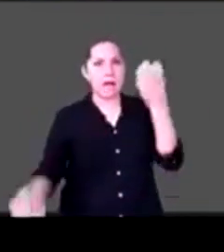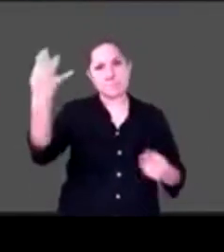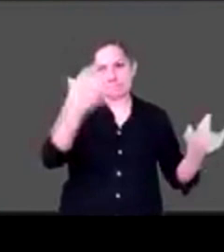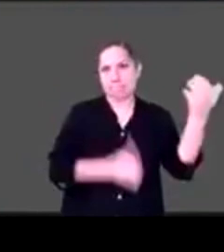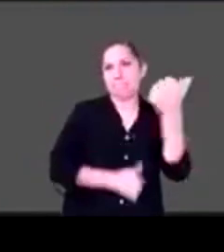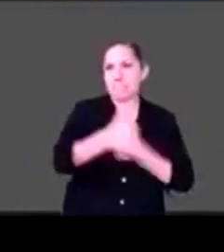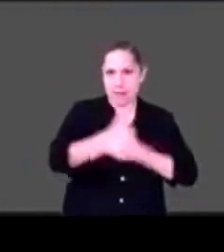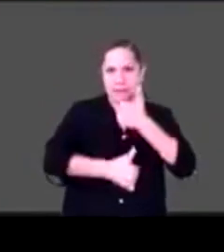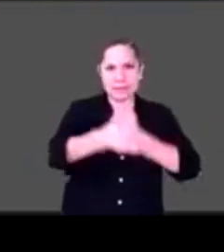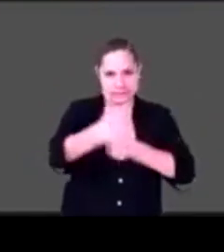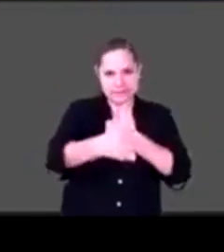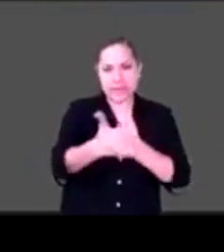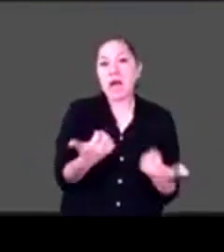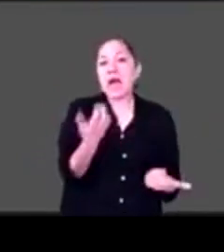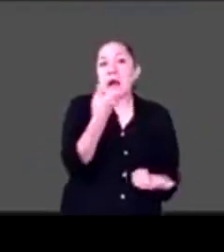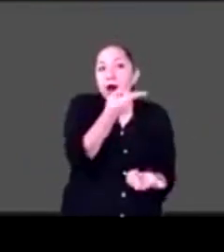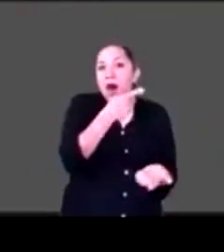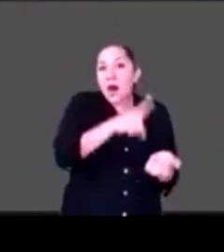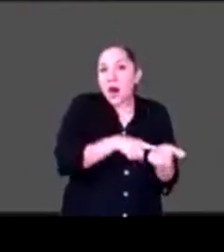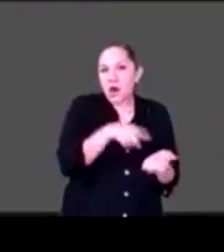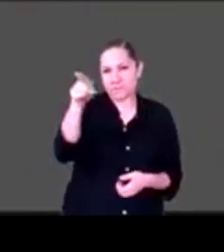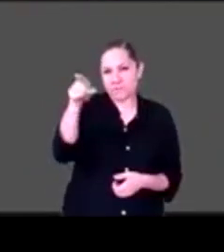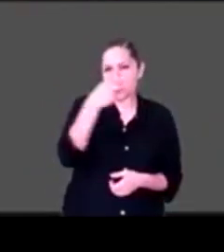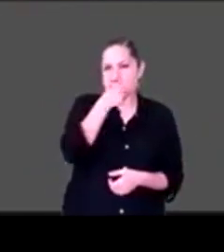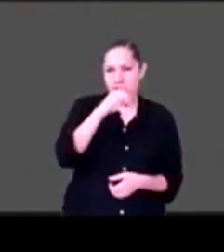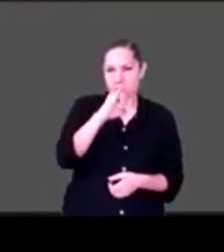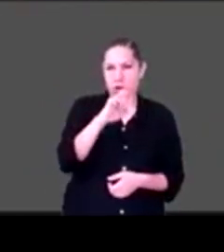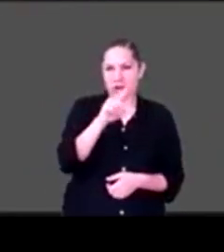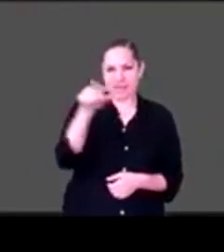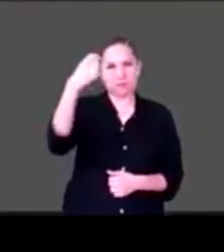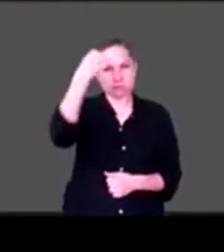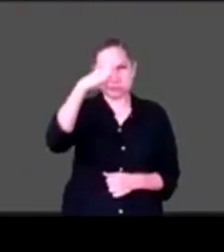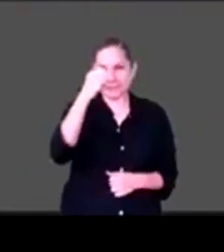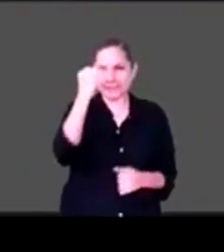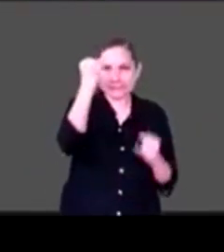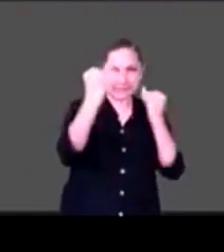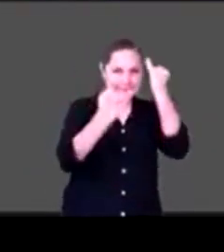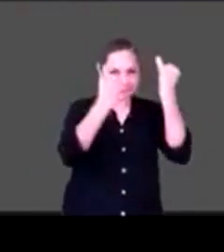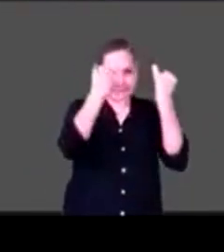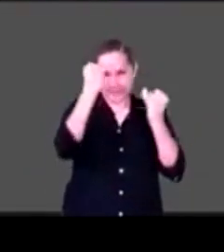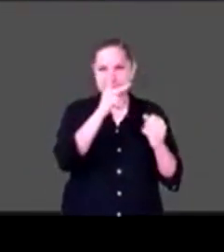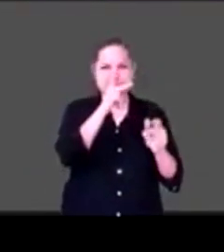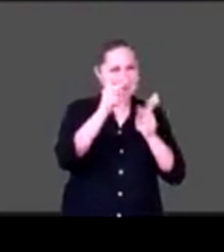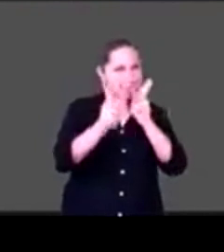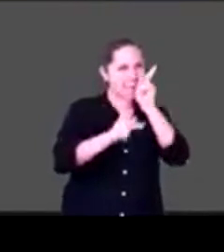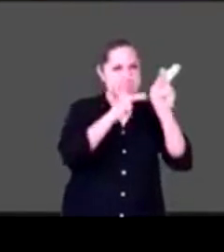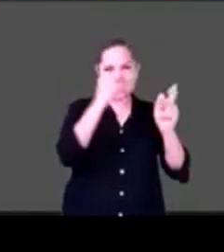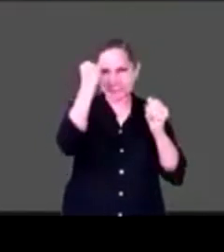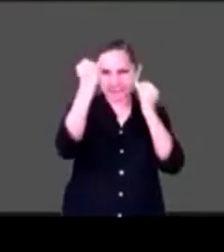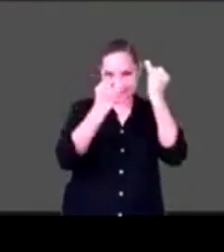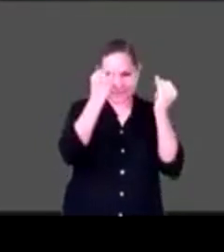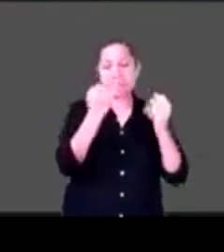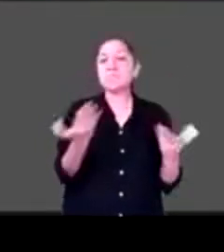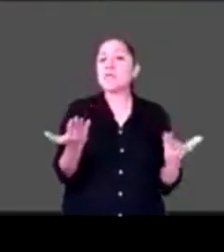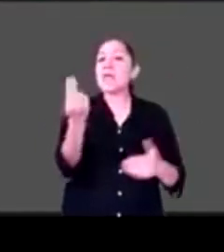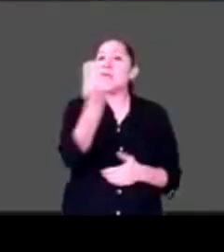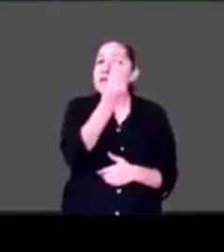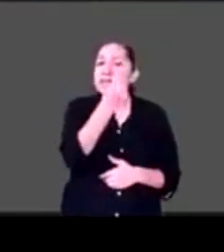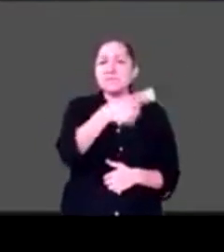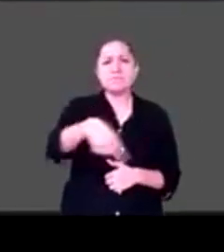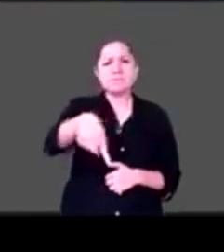mucho cariño, es un experto en improvisación. Yo les diría hay que bajarle tres rayitas, hay que respirar,